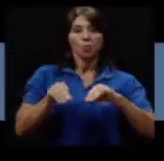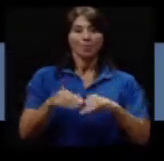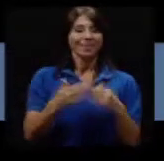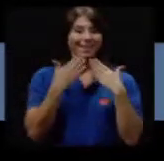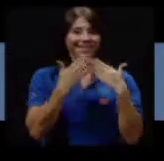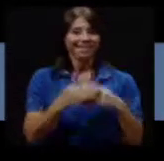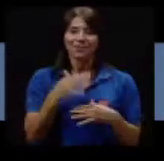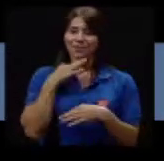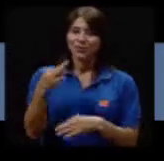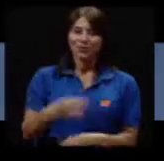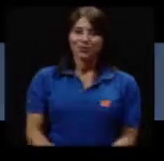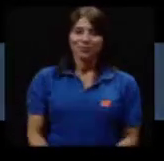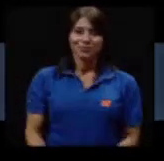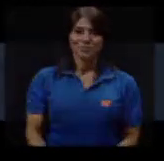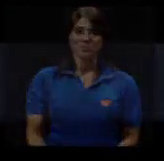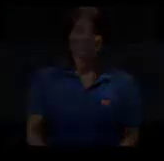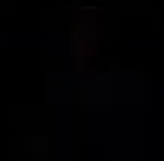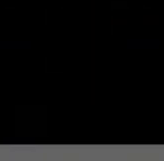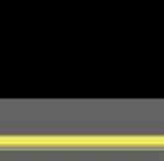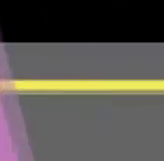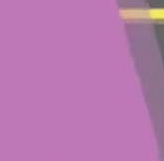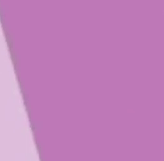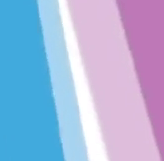muchas gracias con mucho gusto